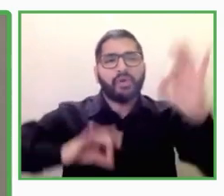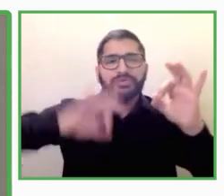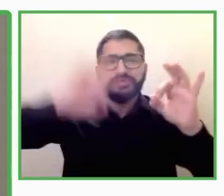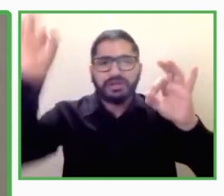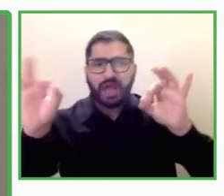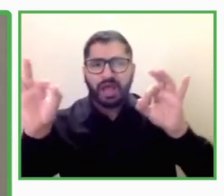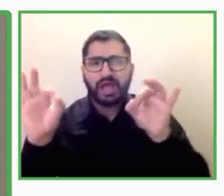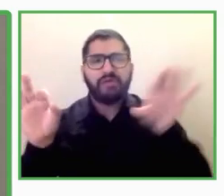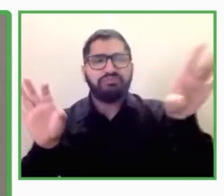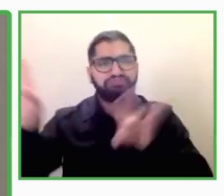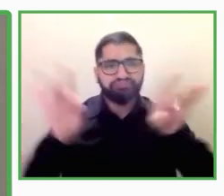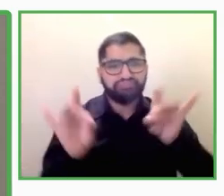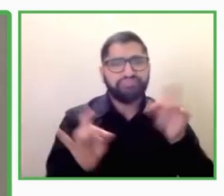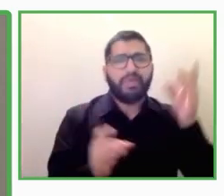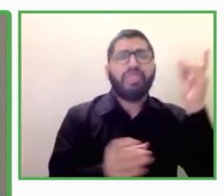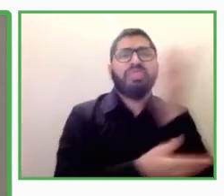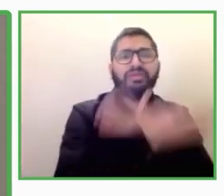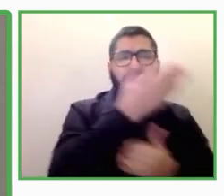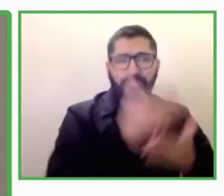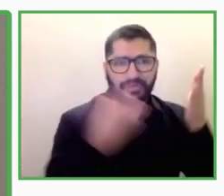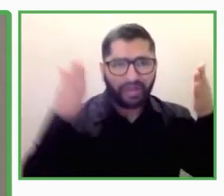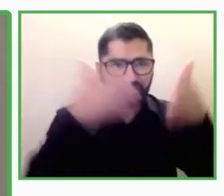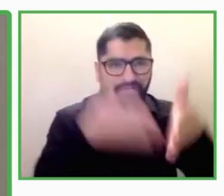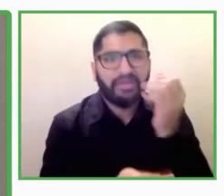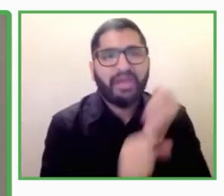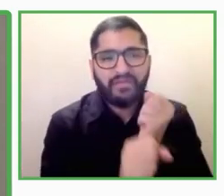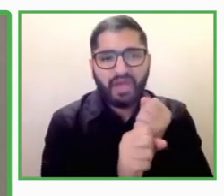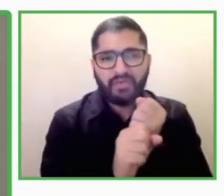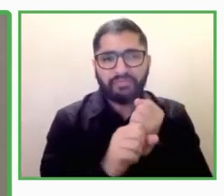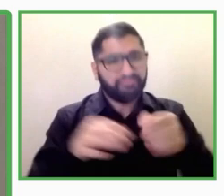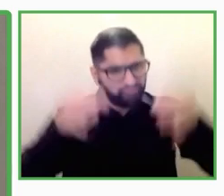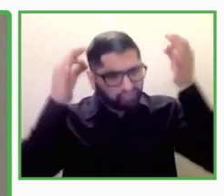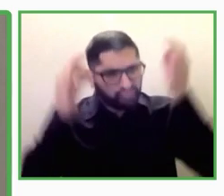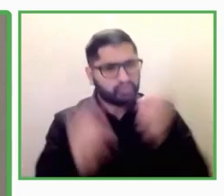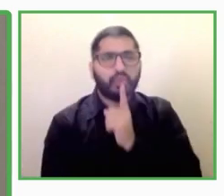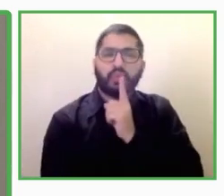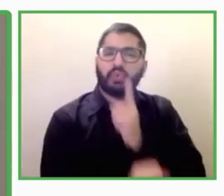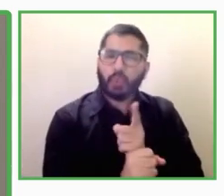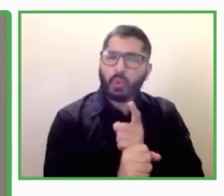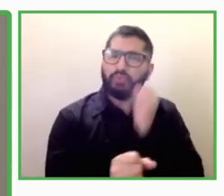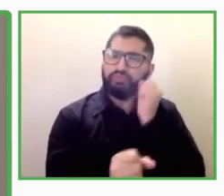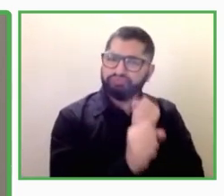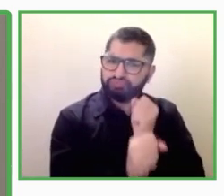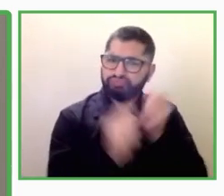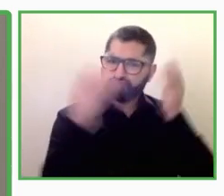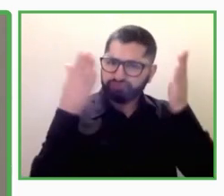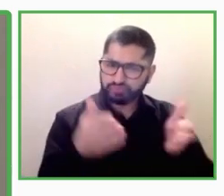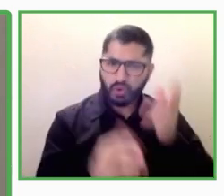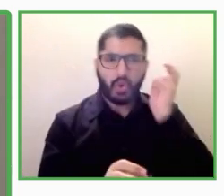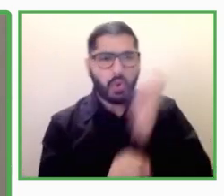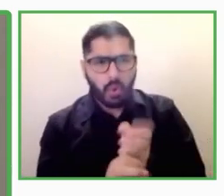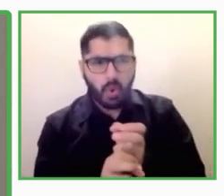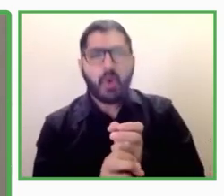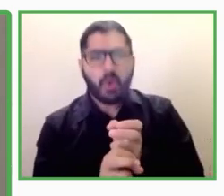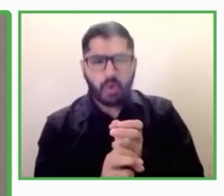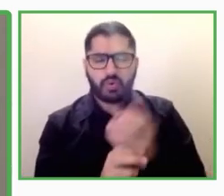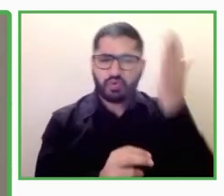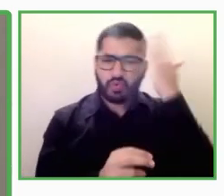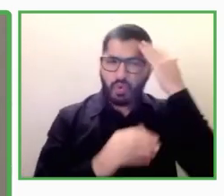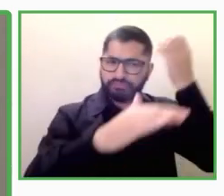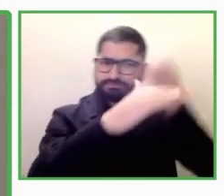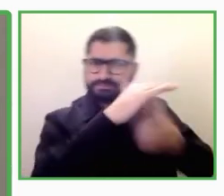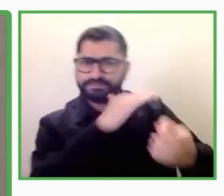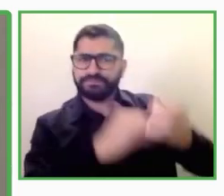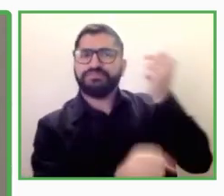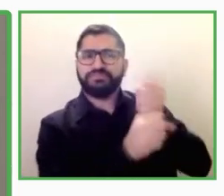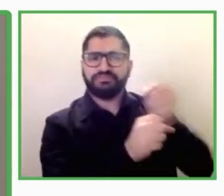del mercado de trabajo, que es tan complejo, pueda ser más accesible para las personas con discapacidad. Quiero destacar que nosotros, como Grupo